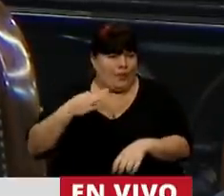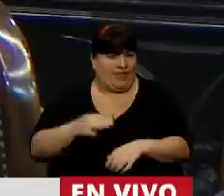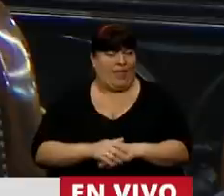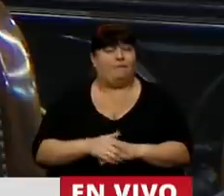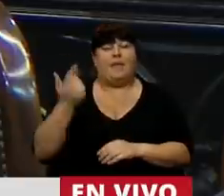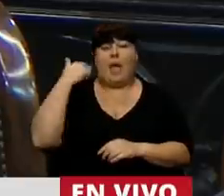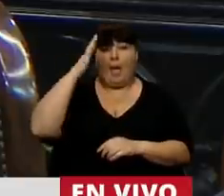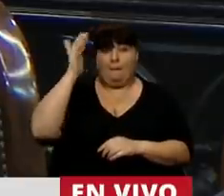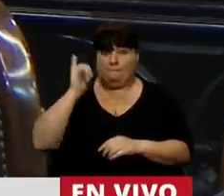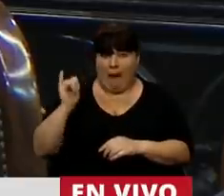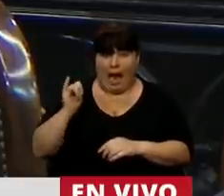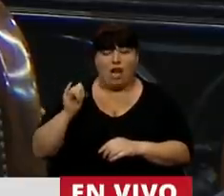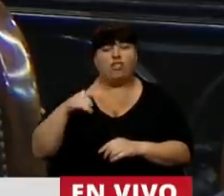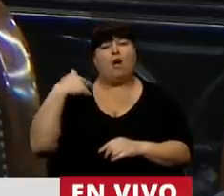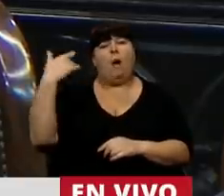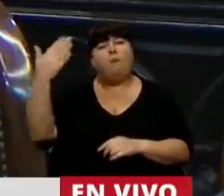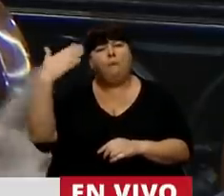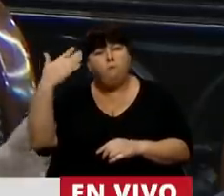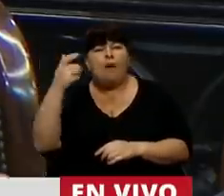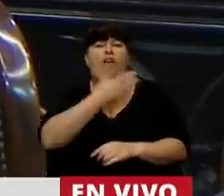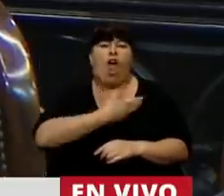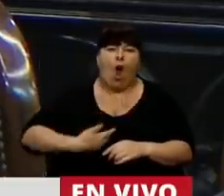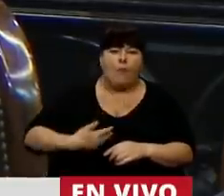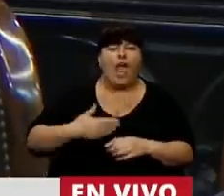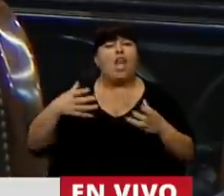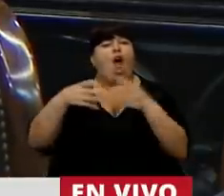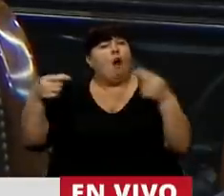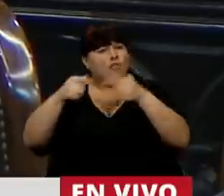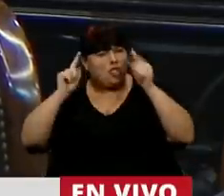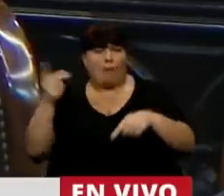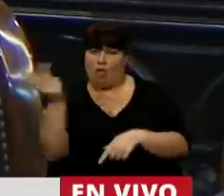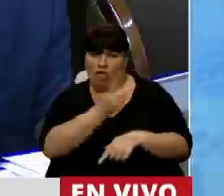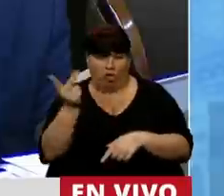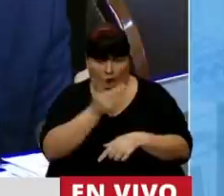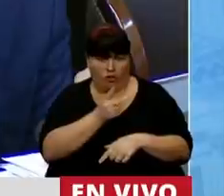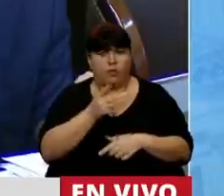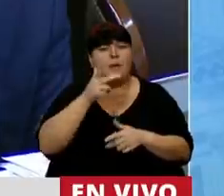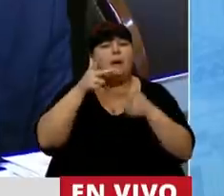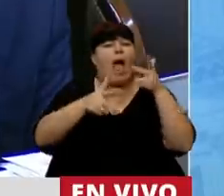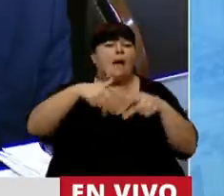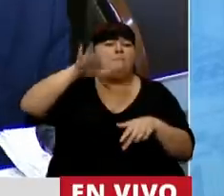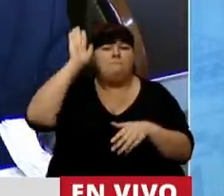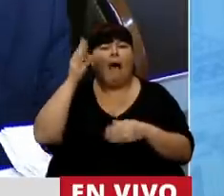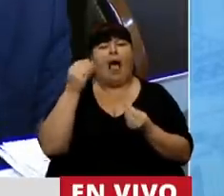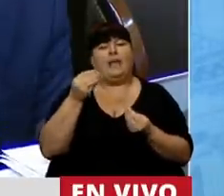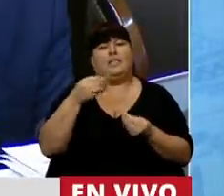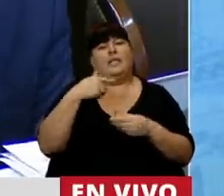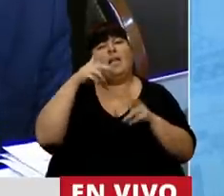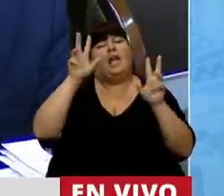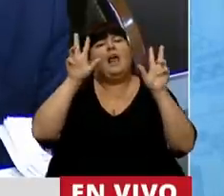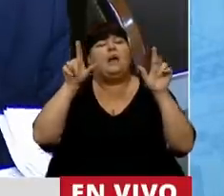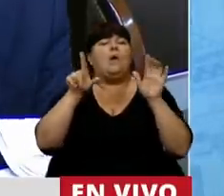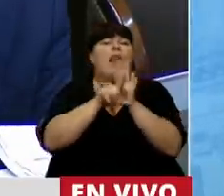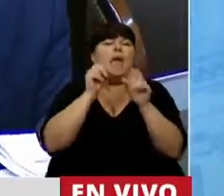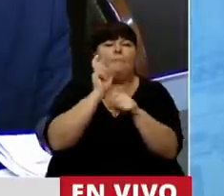Y desde marzo, todos los discursos, tanto del oficialismo como de la oposición, se centraron en llevar adelante medidas